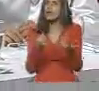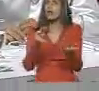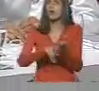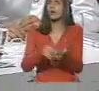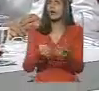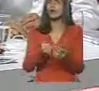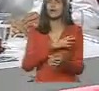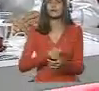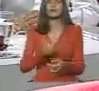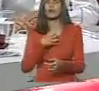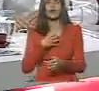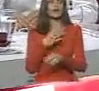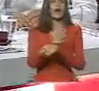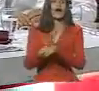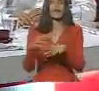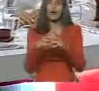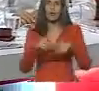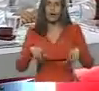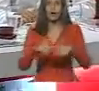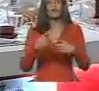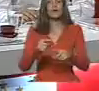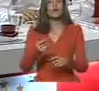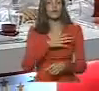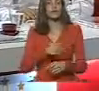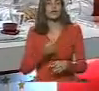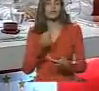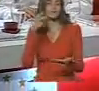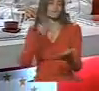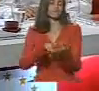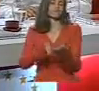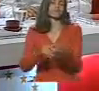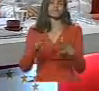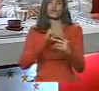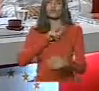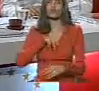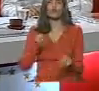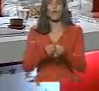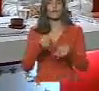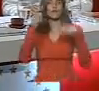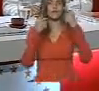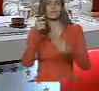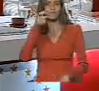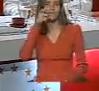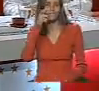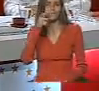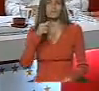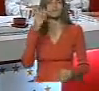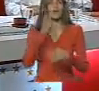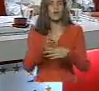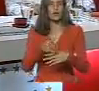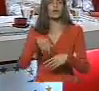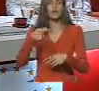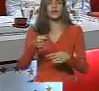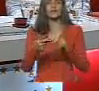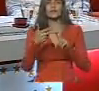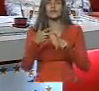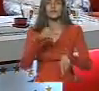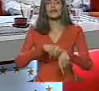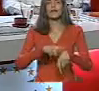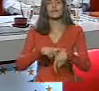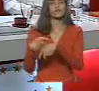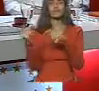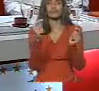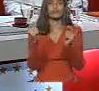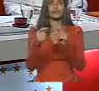puede estar en todas partes, pero Chávez debe estar en todas partes. Todos somos Chávez. Vamos a un corte y vamos a venir con el tercer segmento, donde vamos a